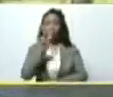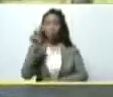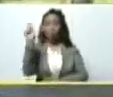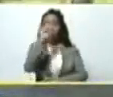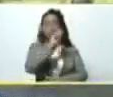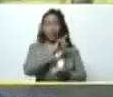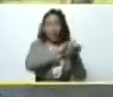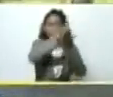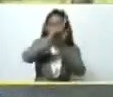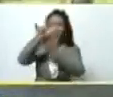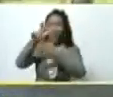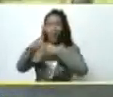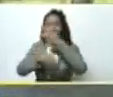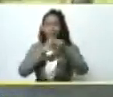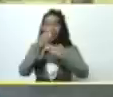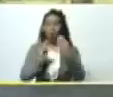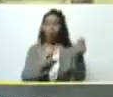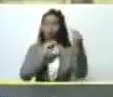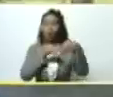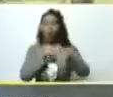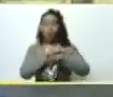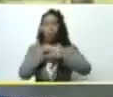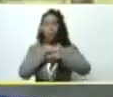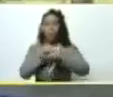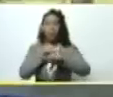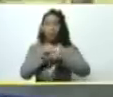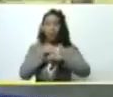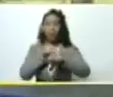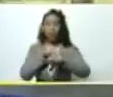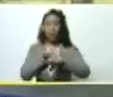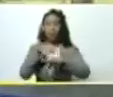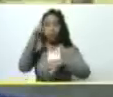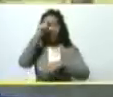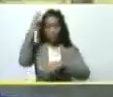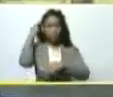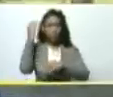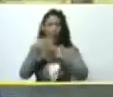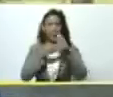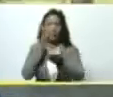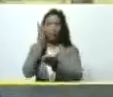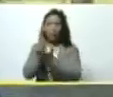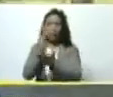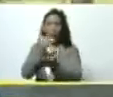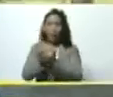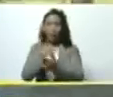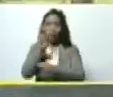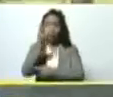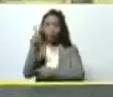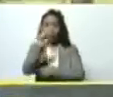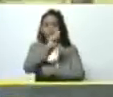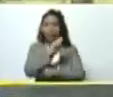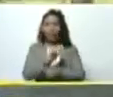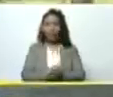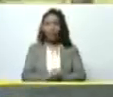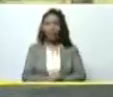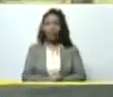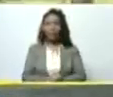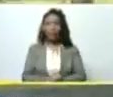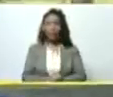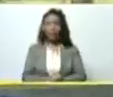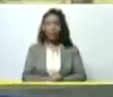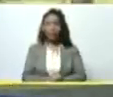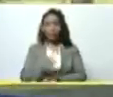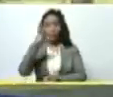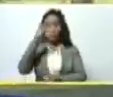la gira que hicimos de acuerdo al ministro Alfred Nazaret vamos a picarle una torta ¿no? a los dos meses Alfred